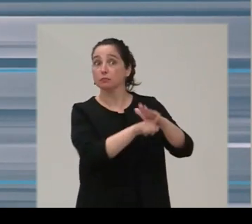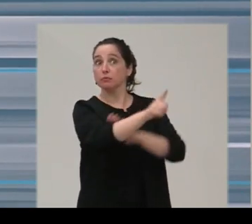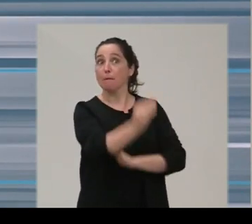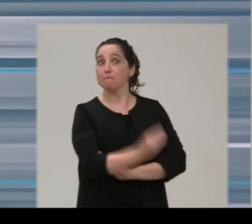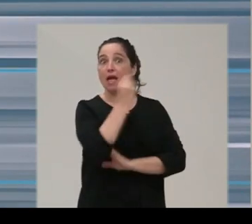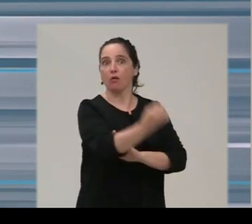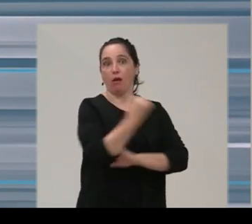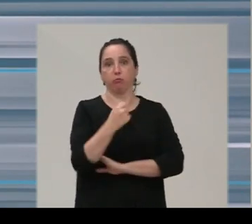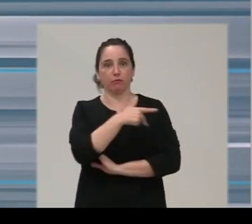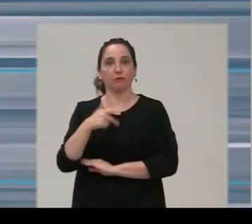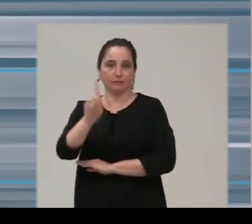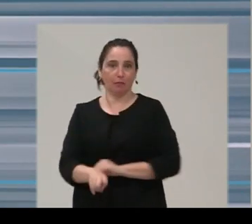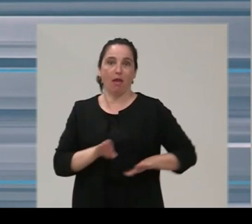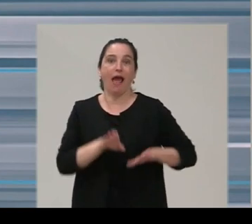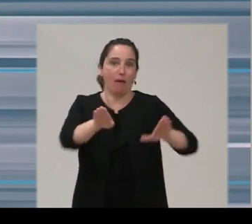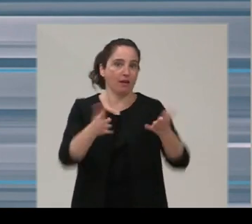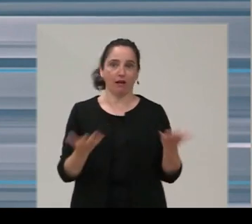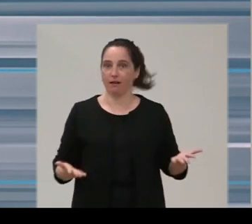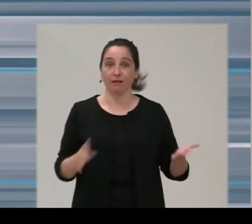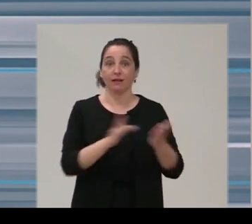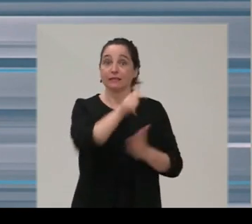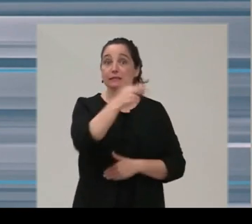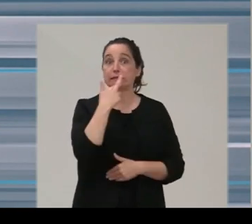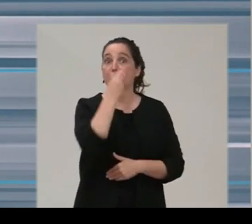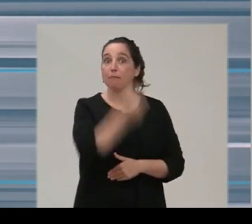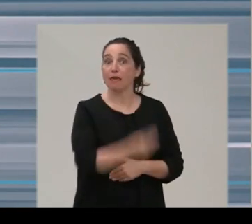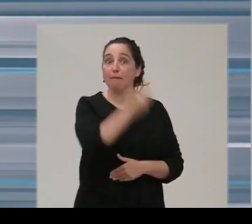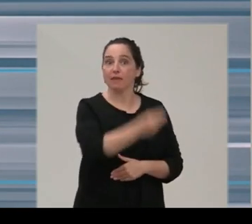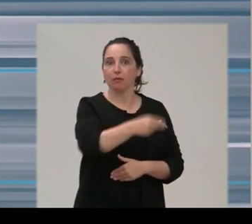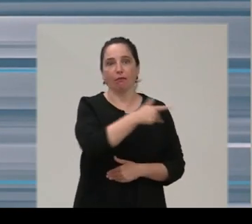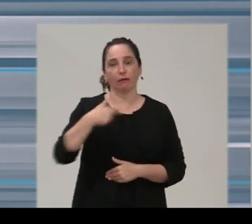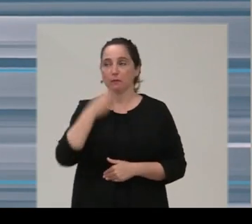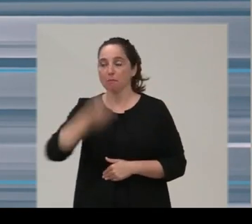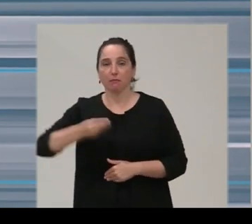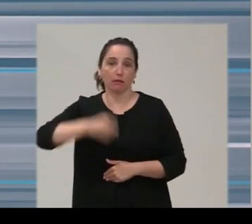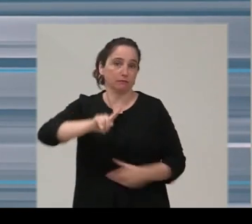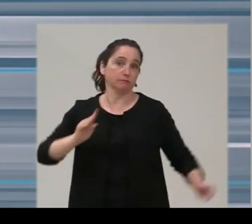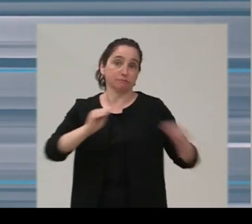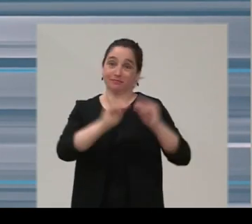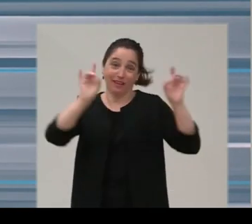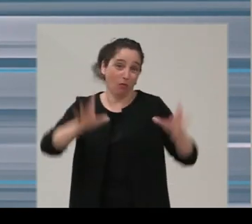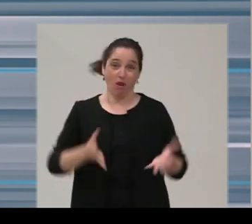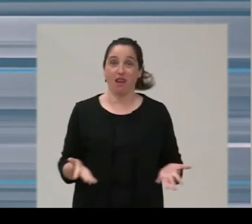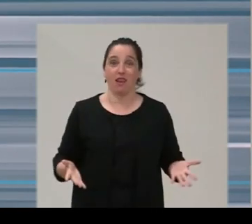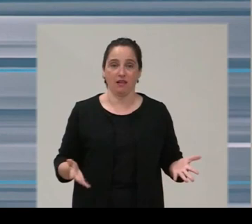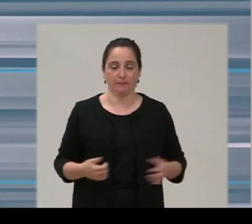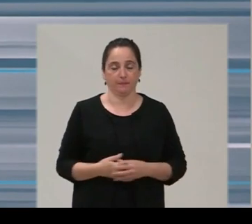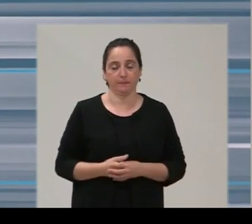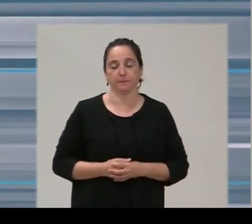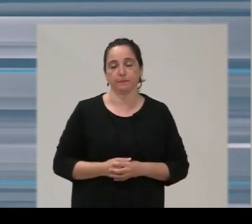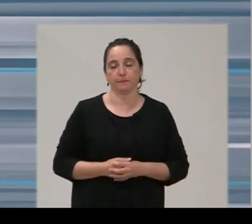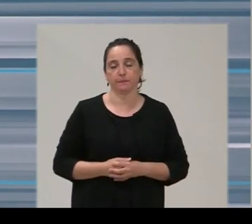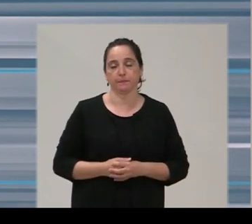cuanto más progrese, cuanto mejor le vaya a Santander, mejor nos irá a todos los cántabros.